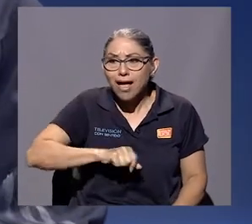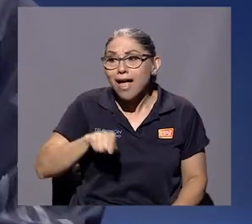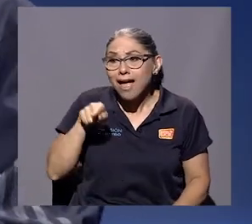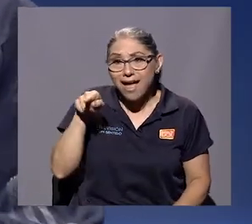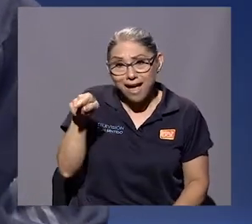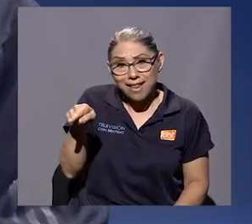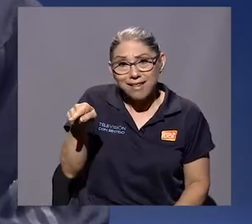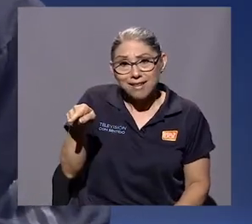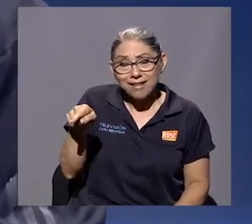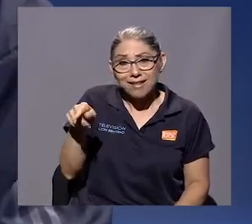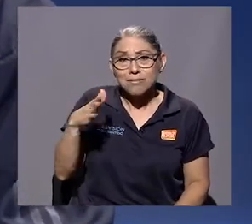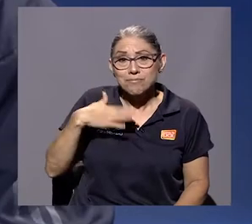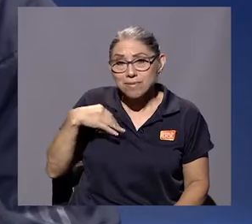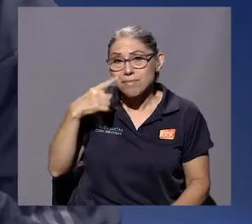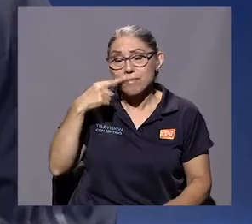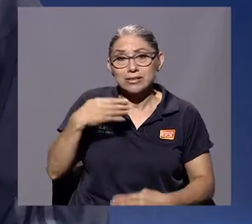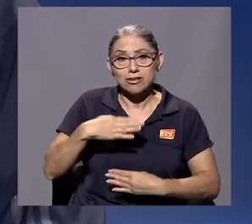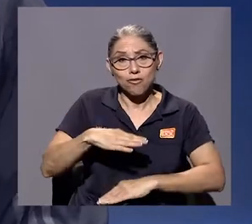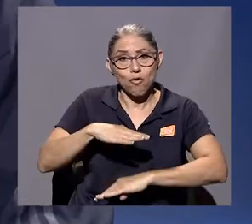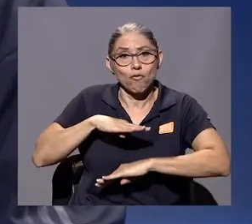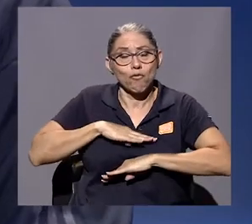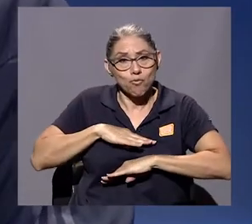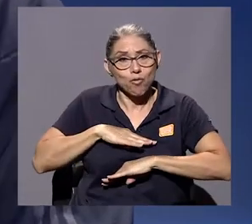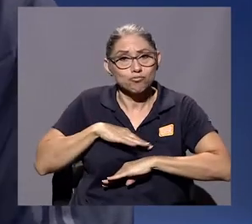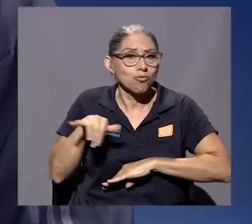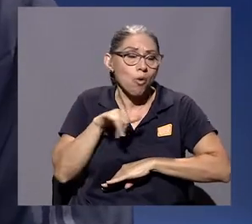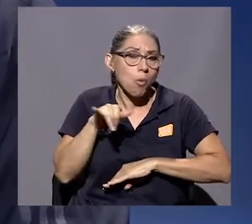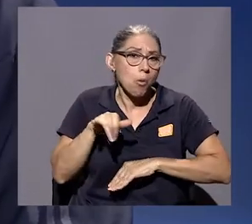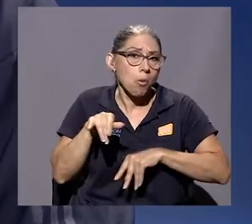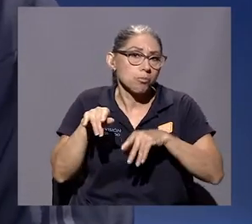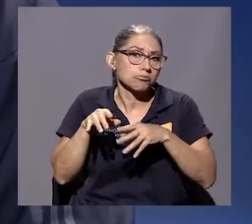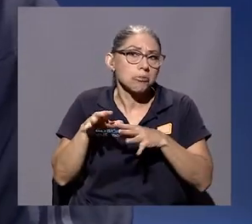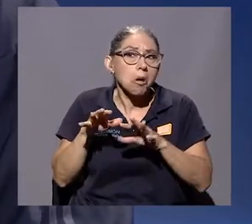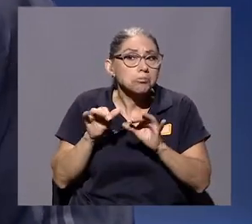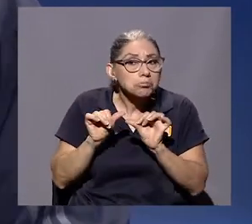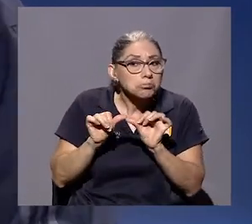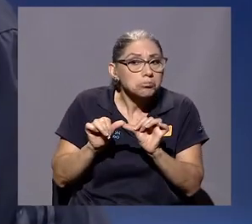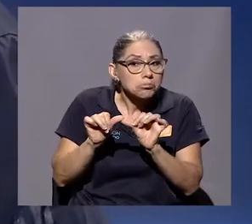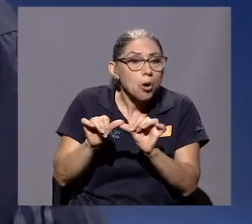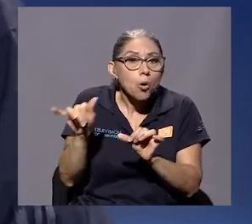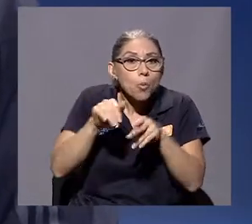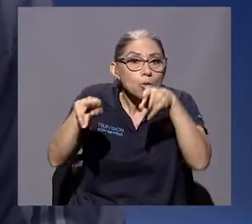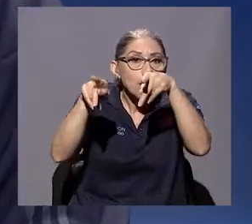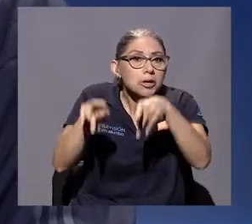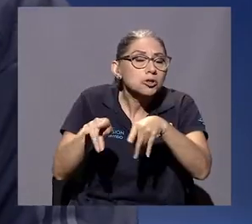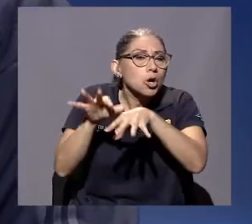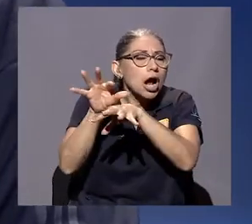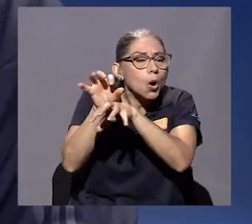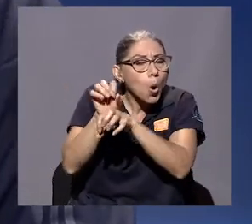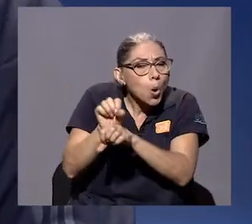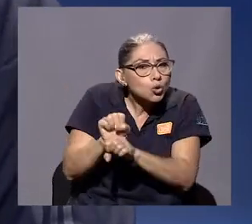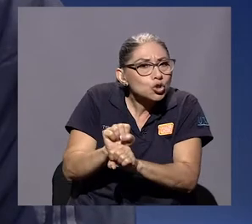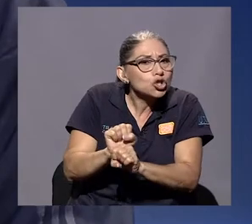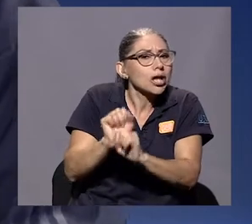se conformó como una persona conservadora, incluso muy conservadora,